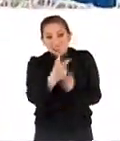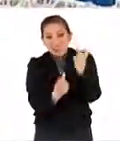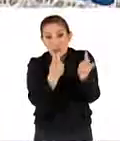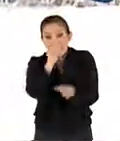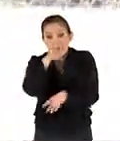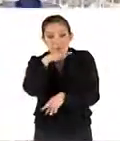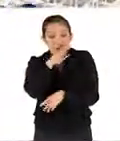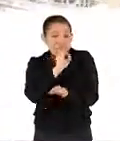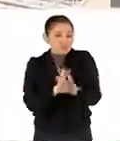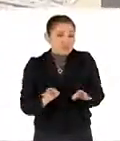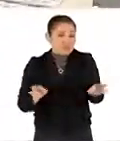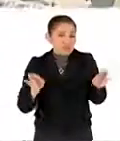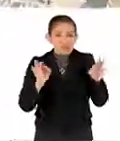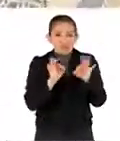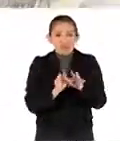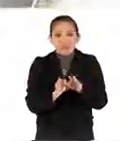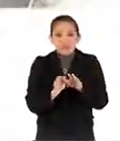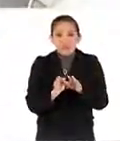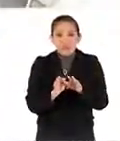tan importante.